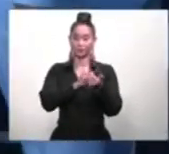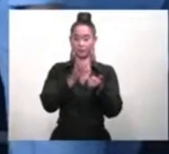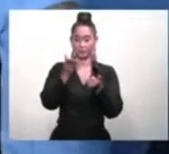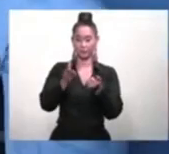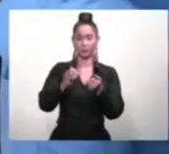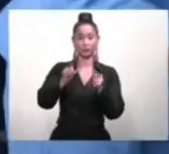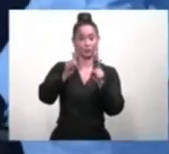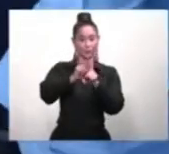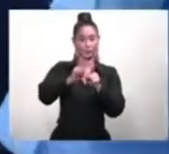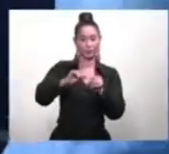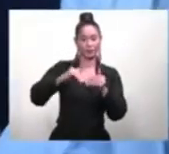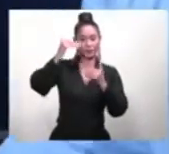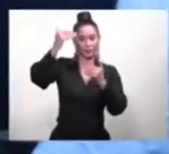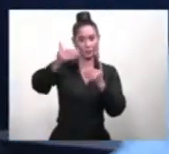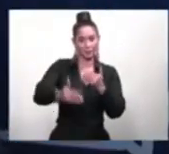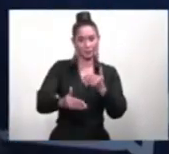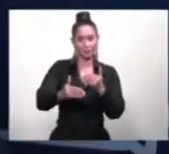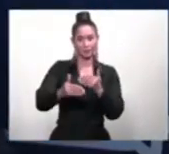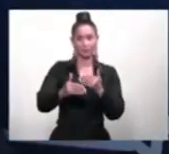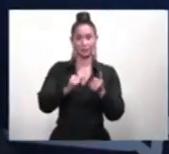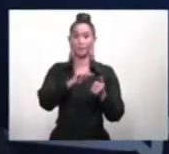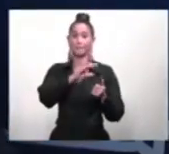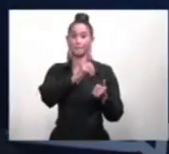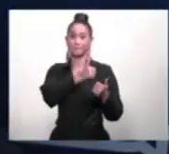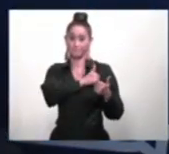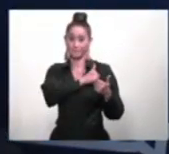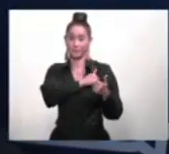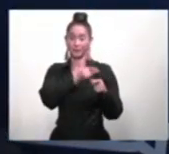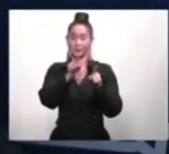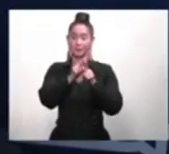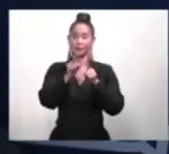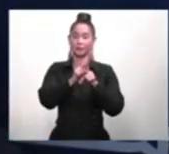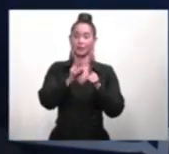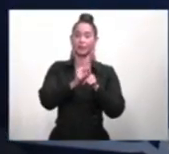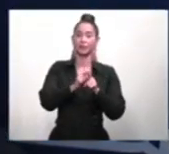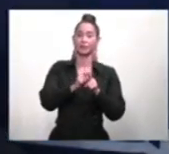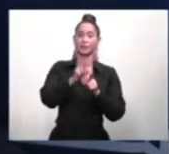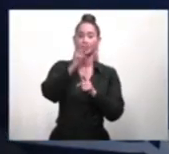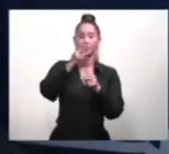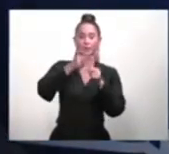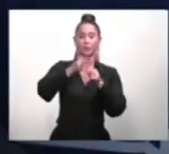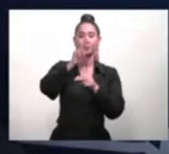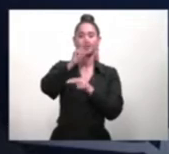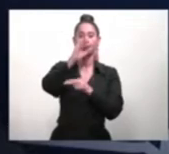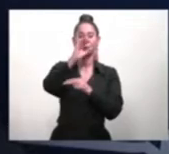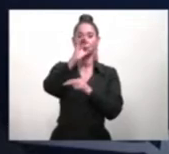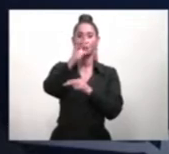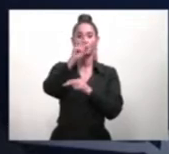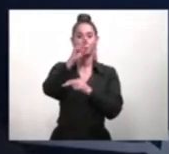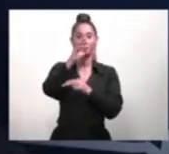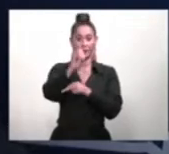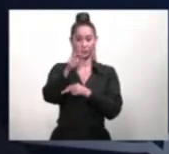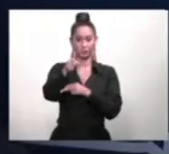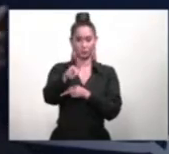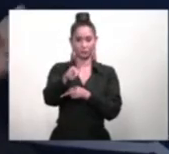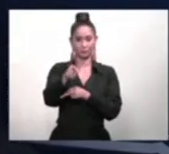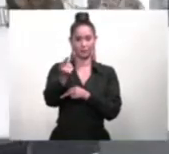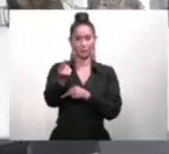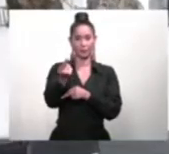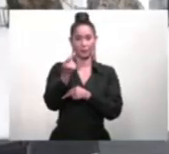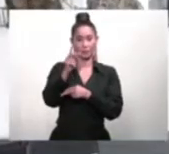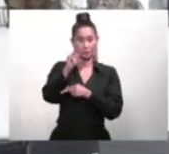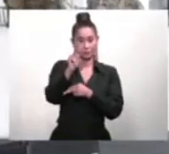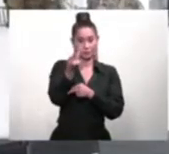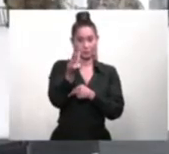está el mayor Víctor Martínez, quien es el segundo dominicano en ser vacunado. Y se integrará a este